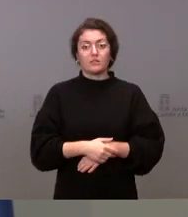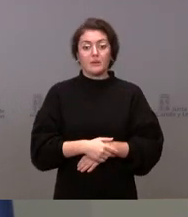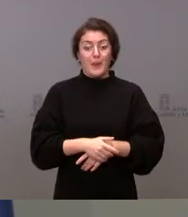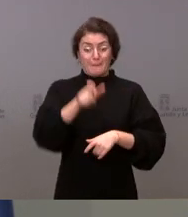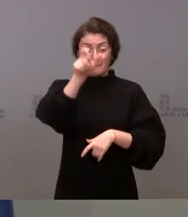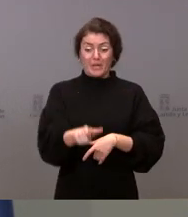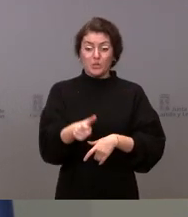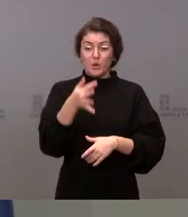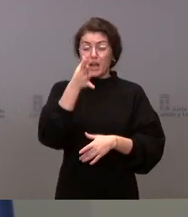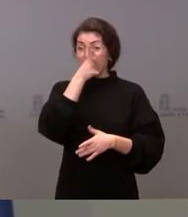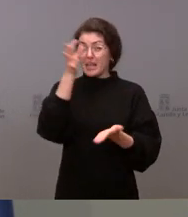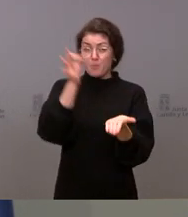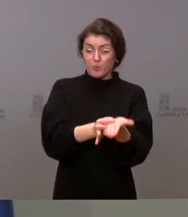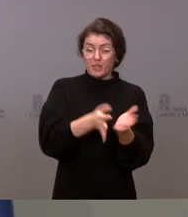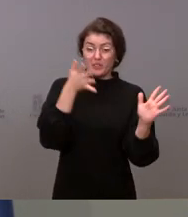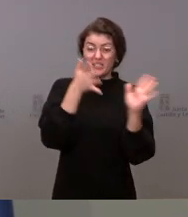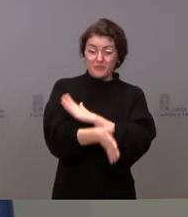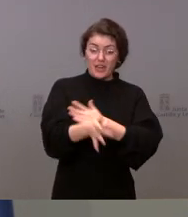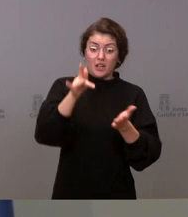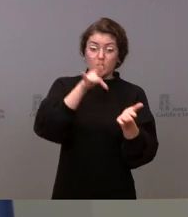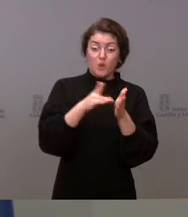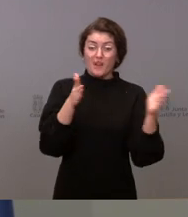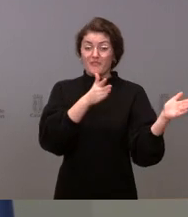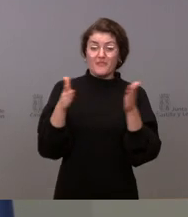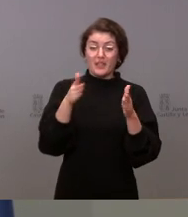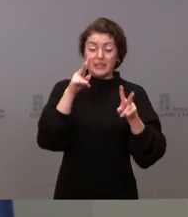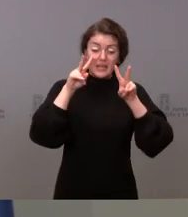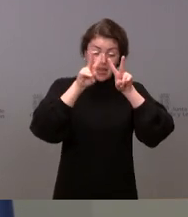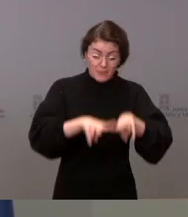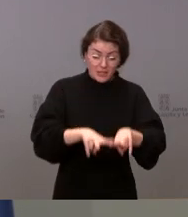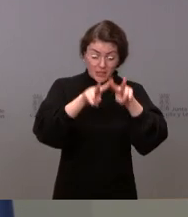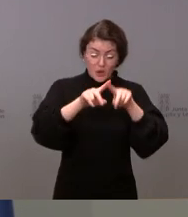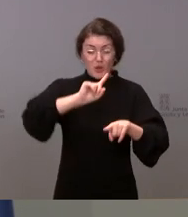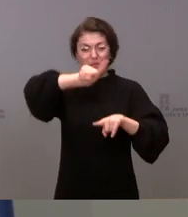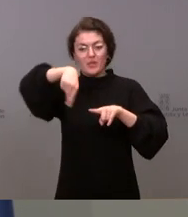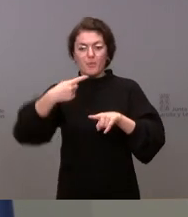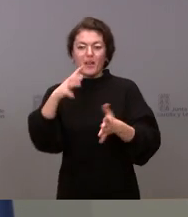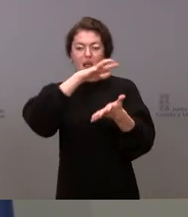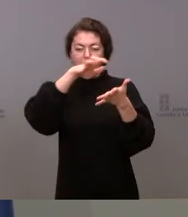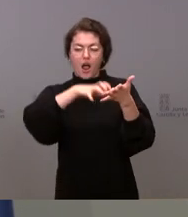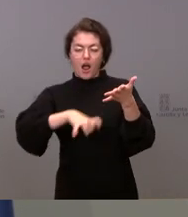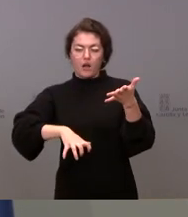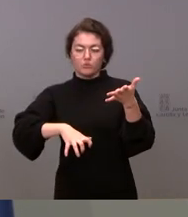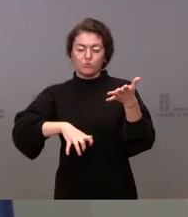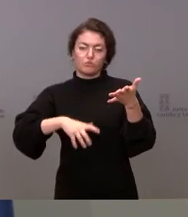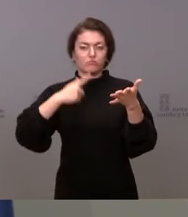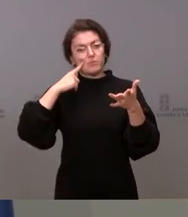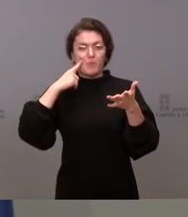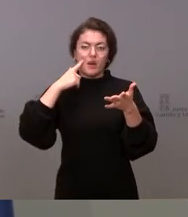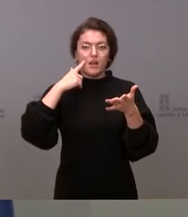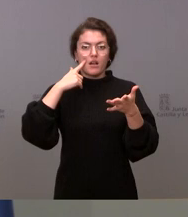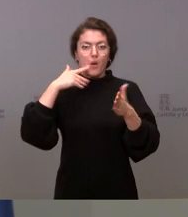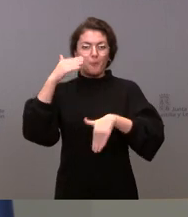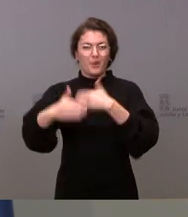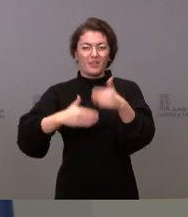de investigación, se dicta auto de procesamiento. Esto no